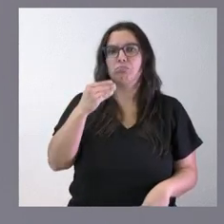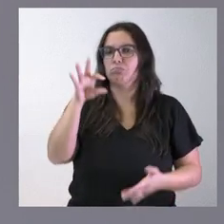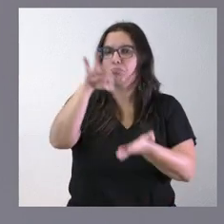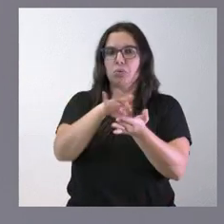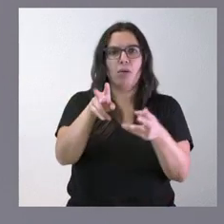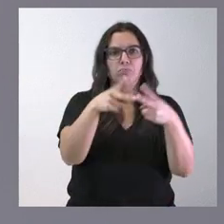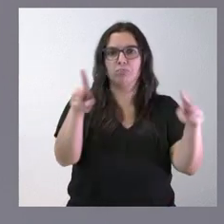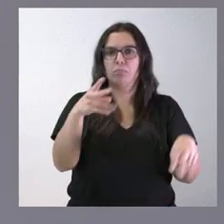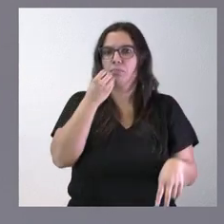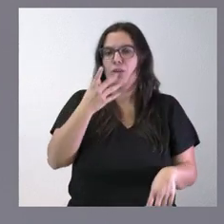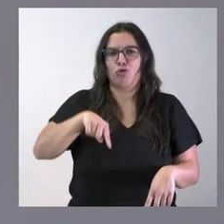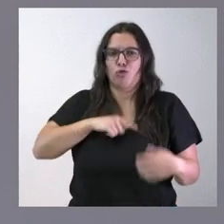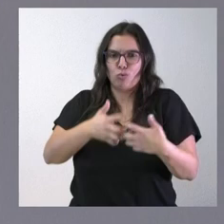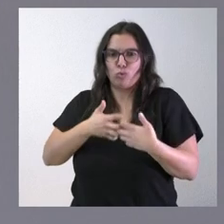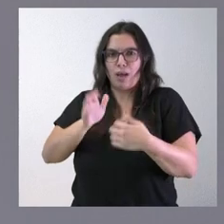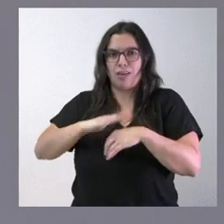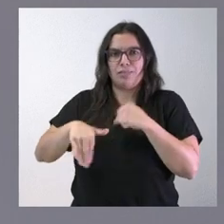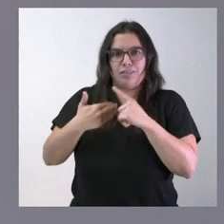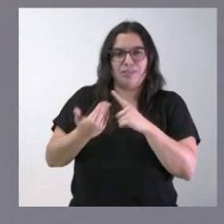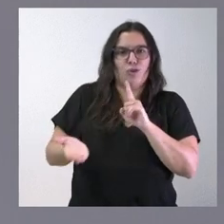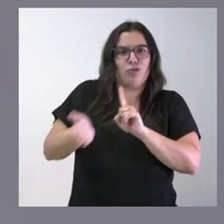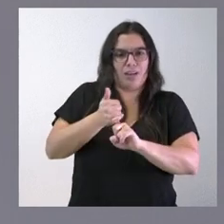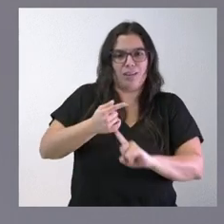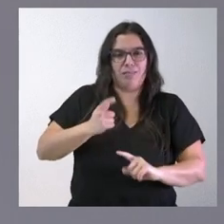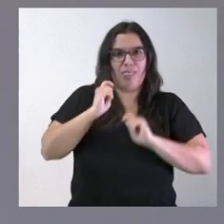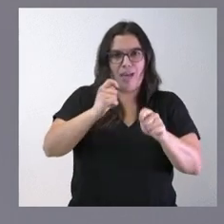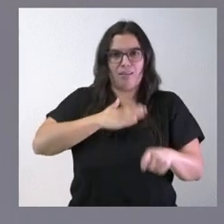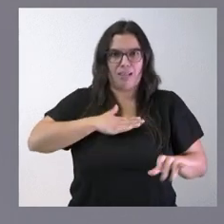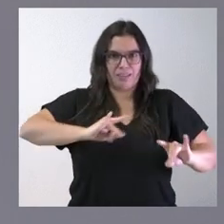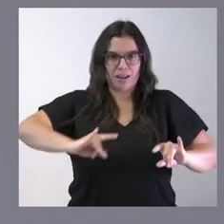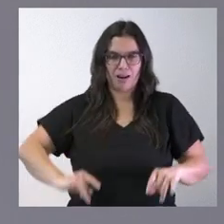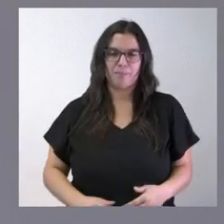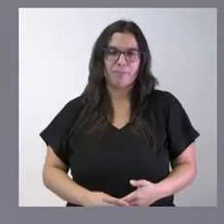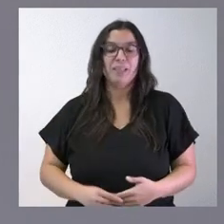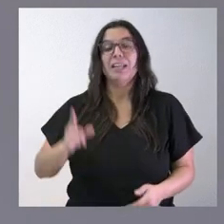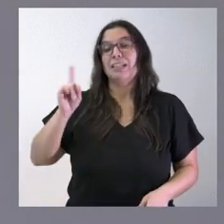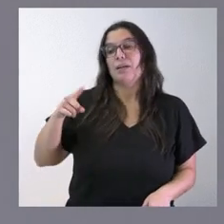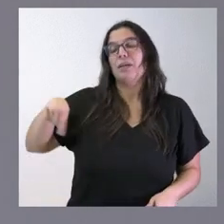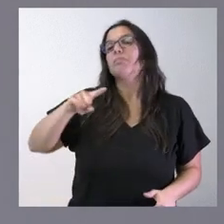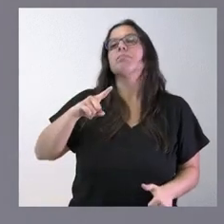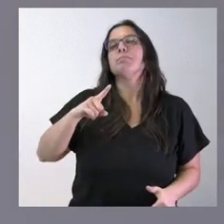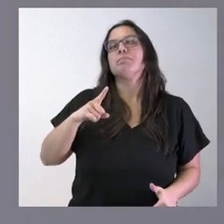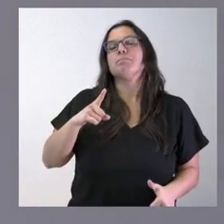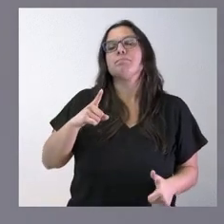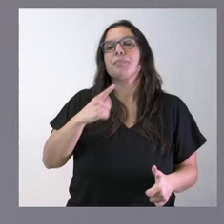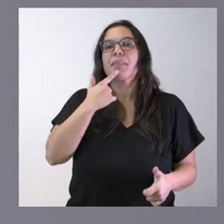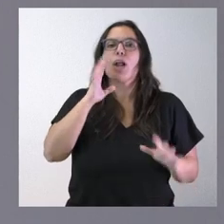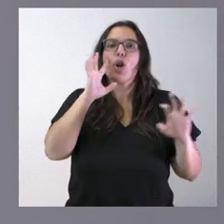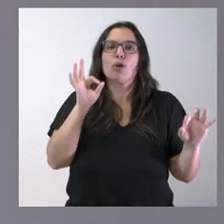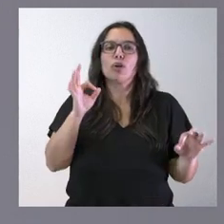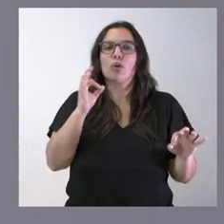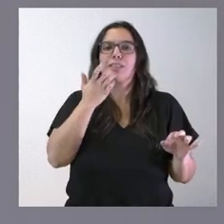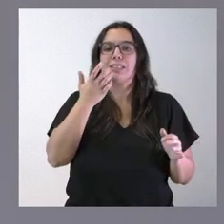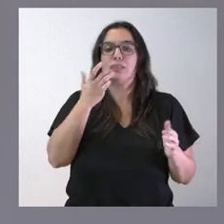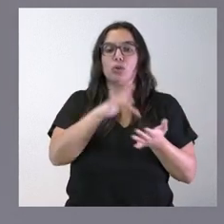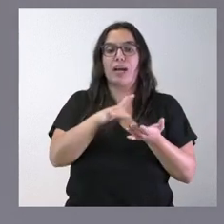lógicamente, nos vamos a pelear para que así sea. Se nos planteaba la posibilidad de que, lógicamente, el hecho de que haya un informe favorable